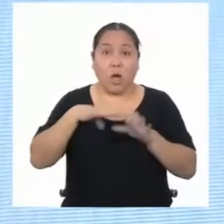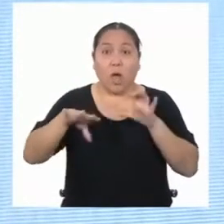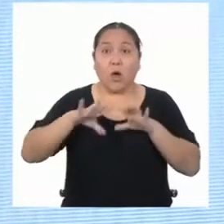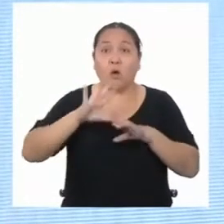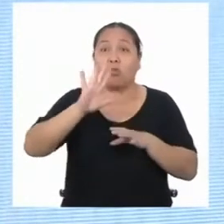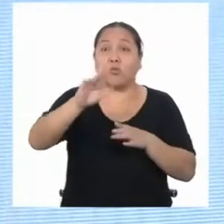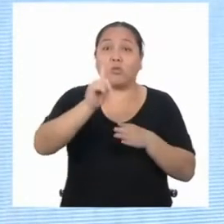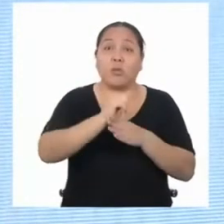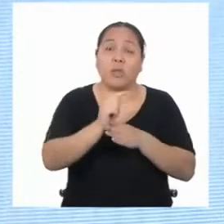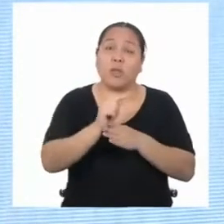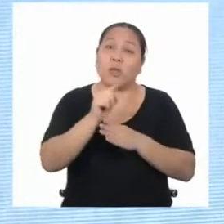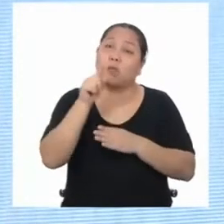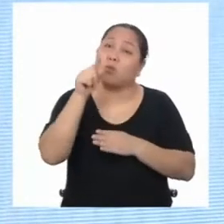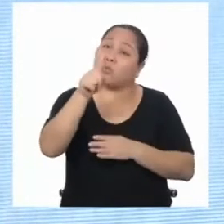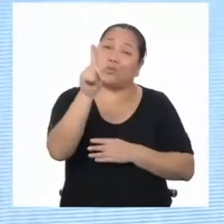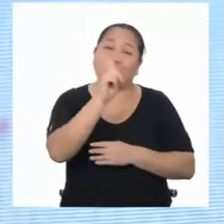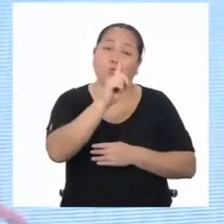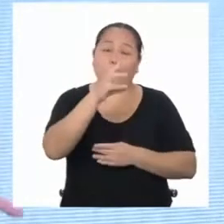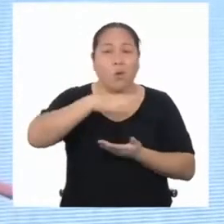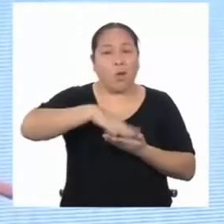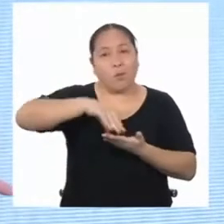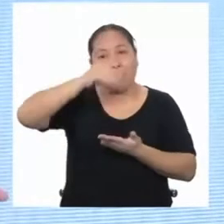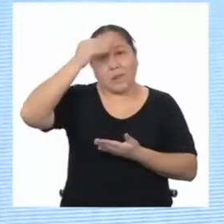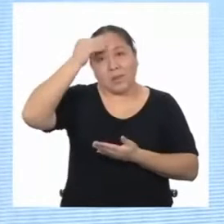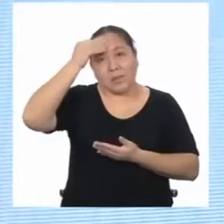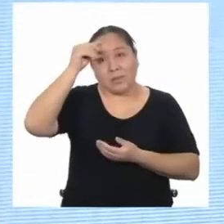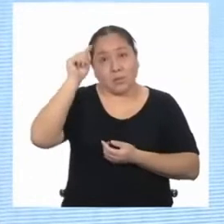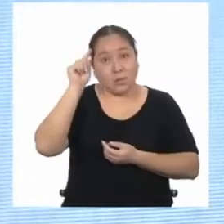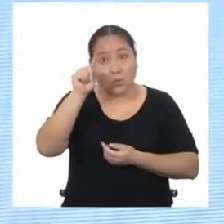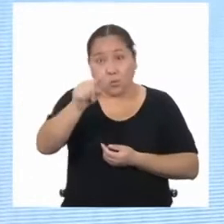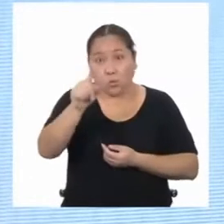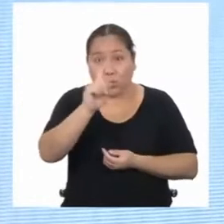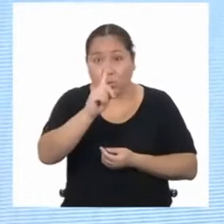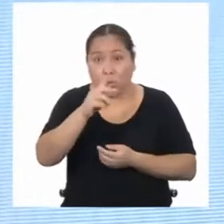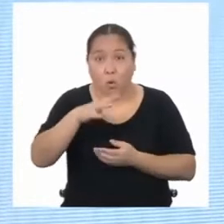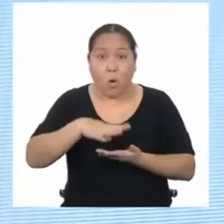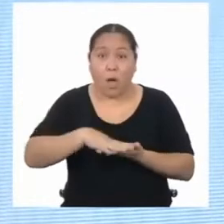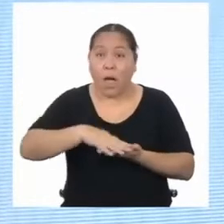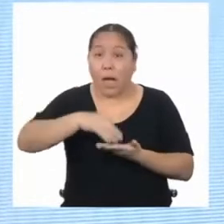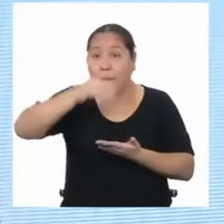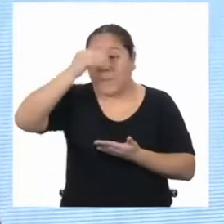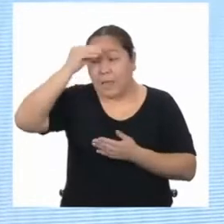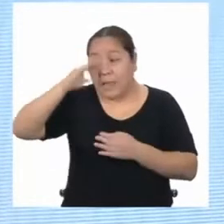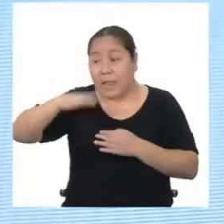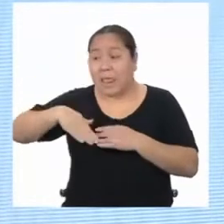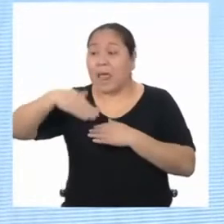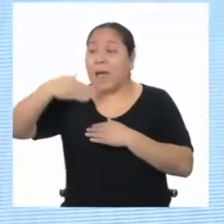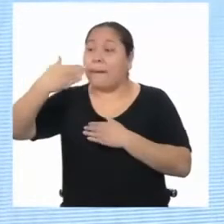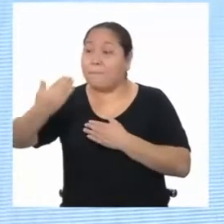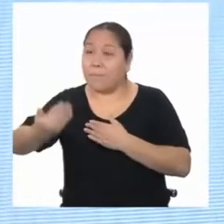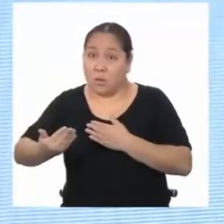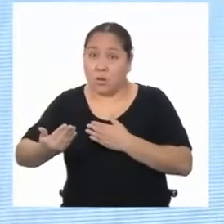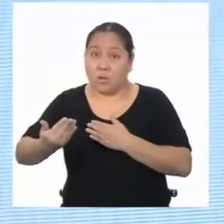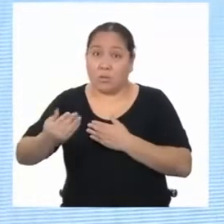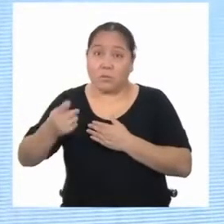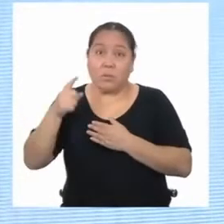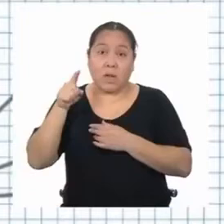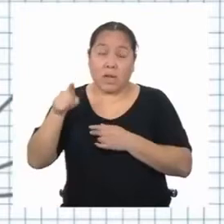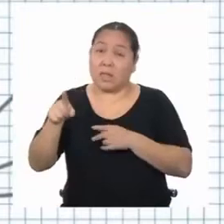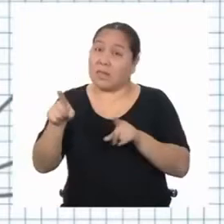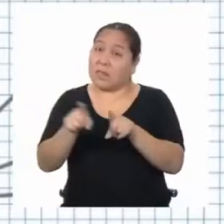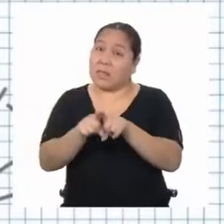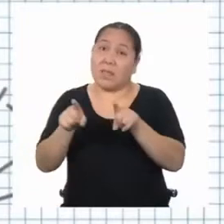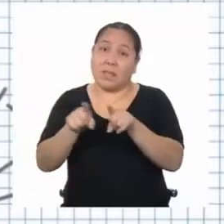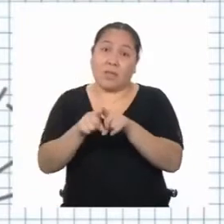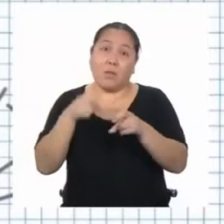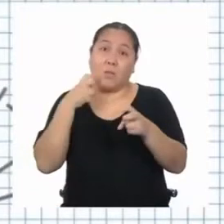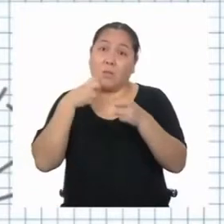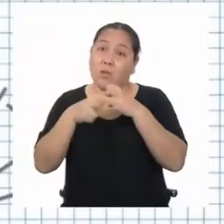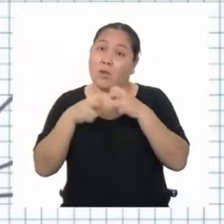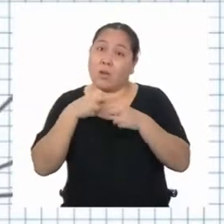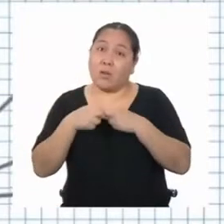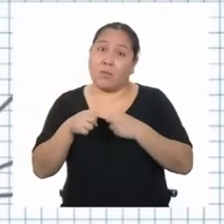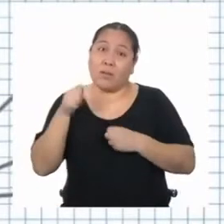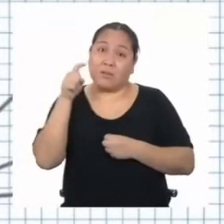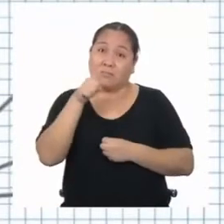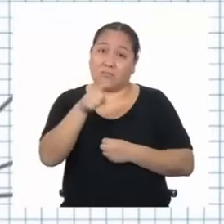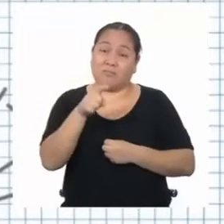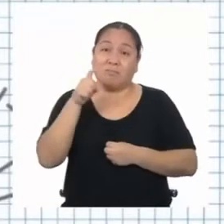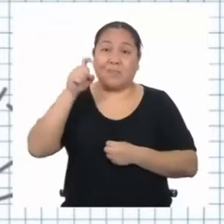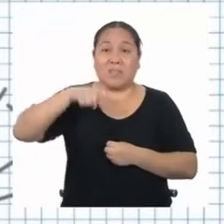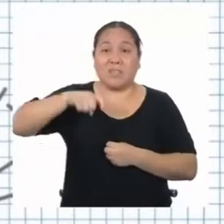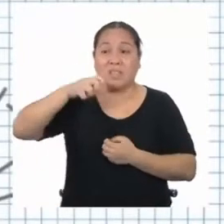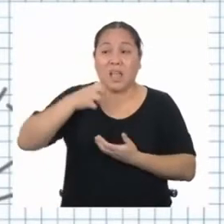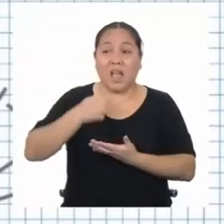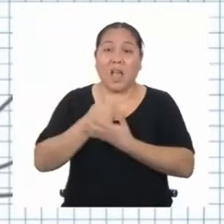no aprendes. Y si no aprendes, la próxima vez que te enfrentes a una situación así, vas a